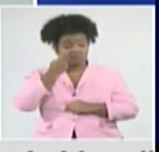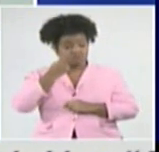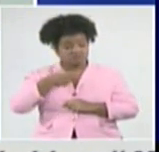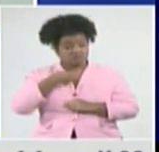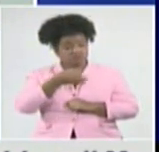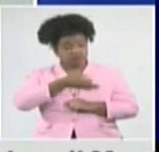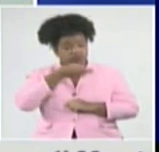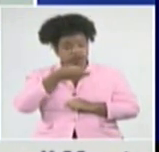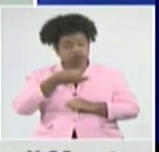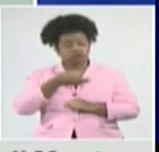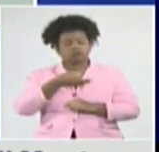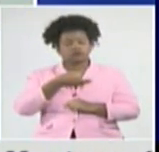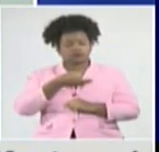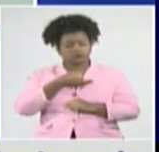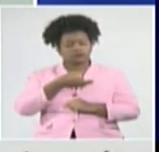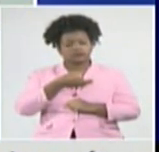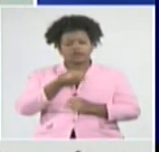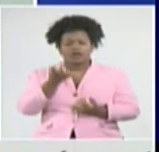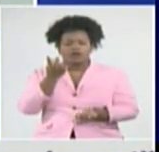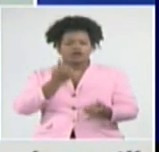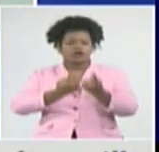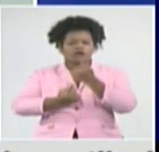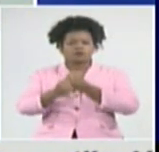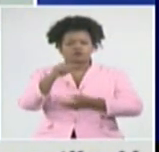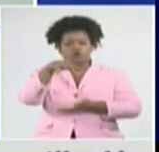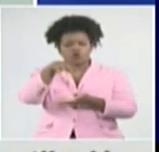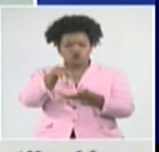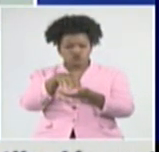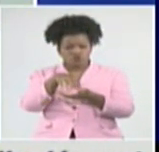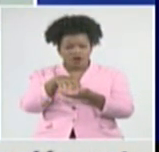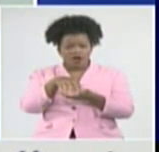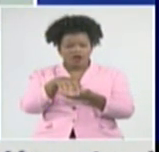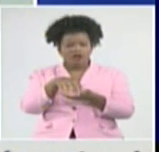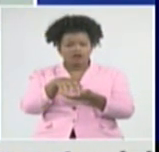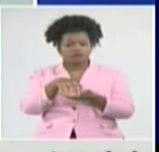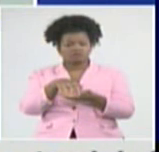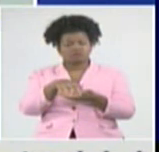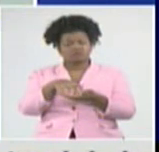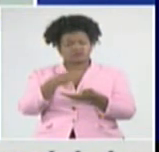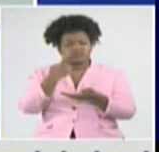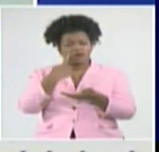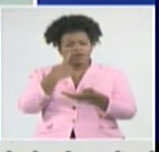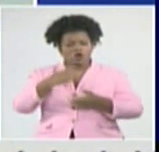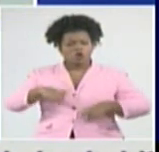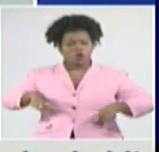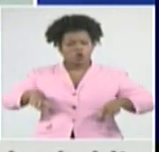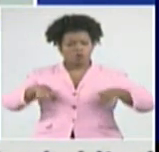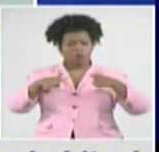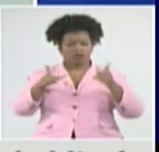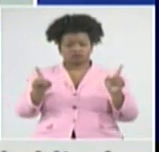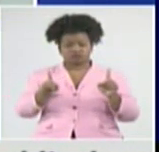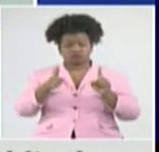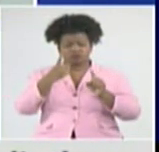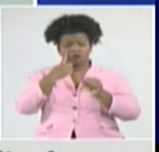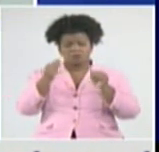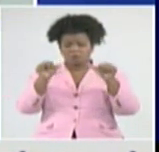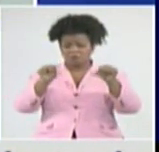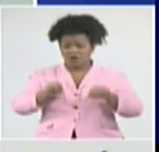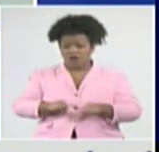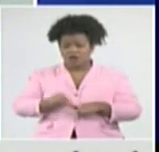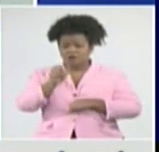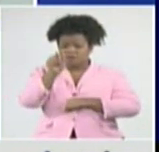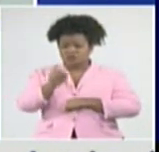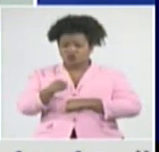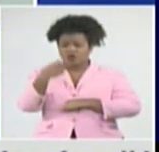algunos servicios de salud, incorrectamente, y lo estoy diciendo, para que además las personas reclamen, porque